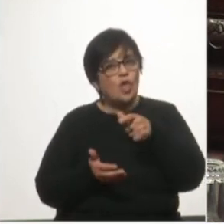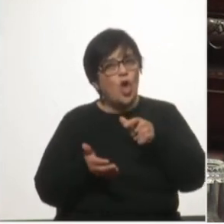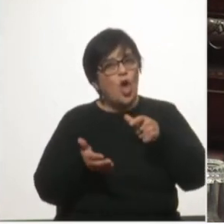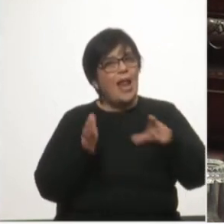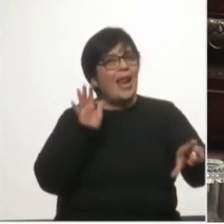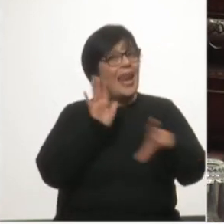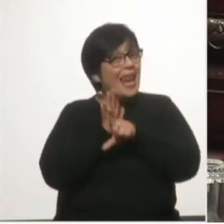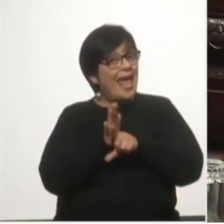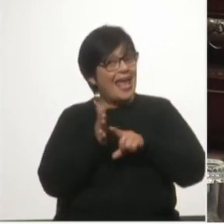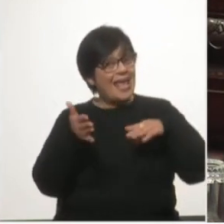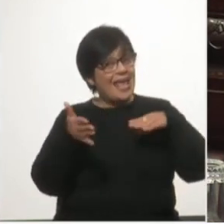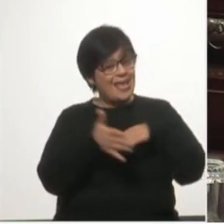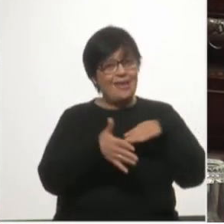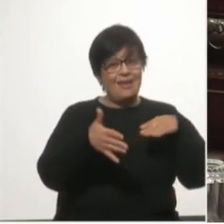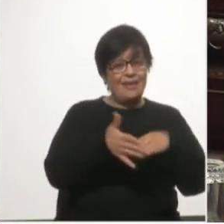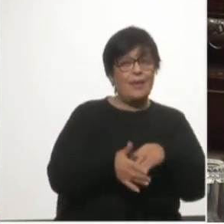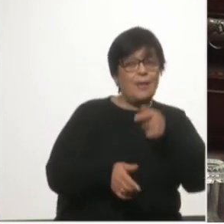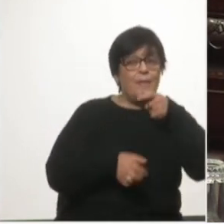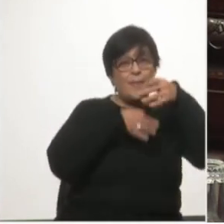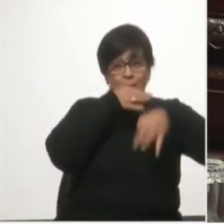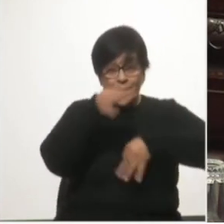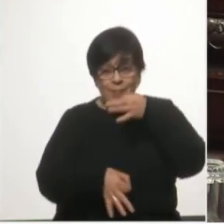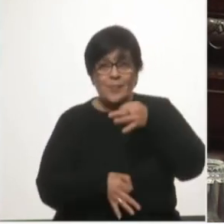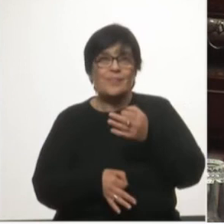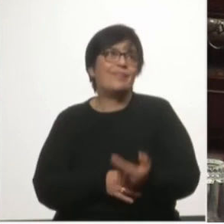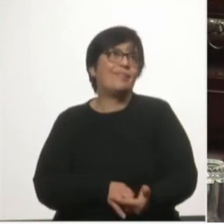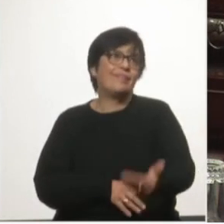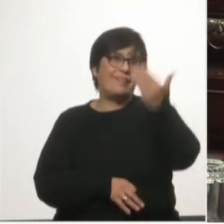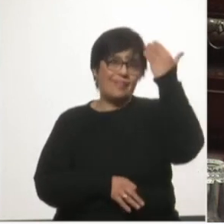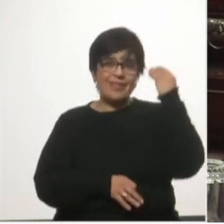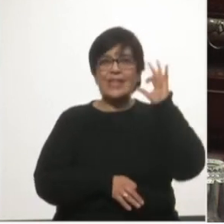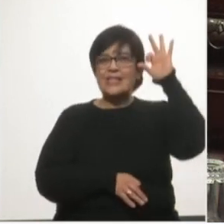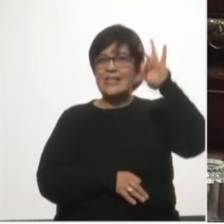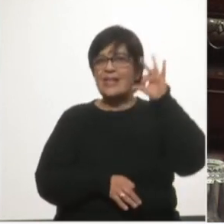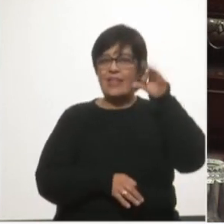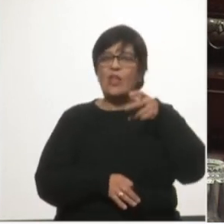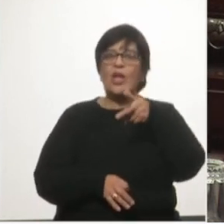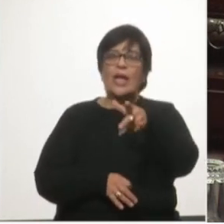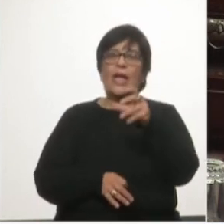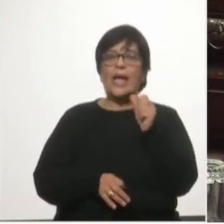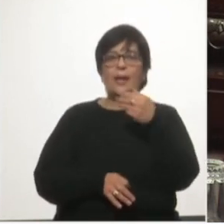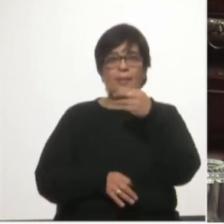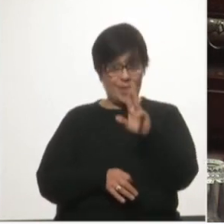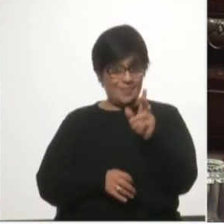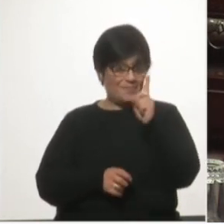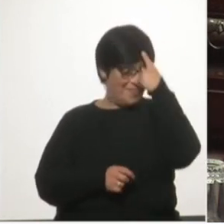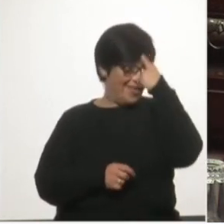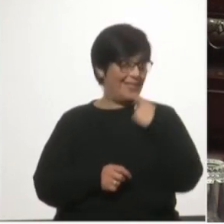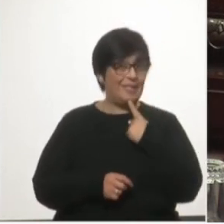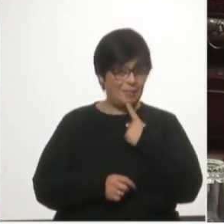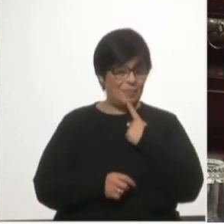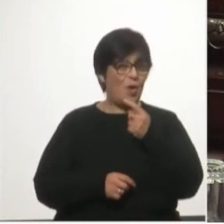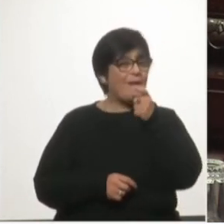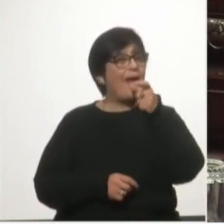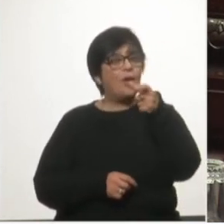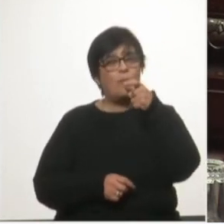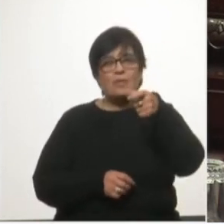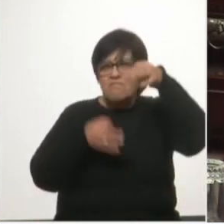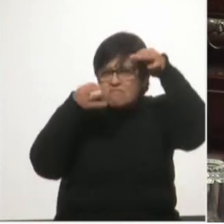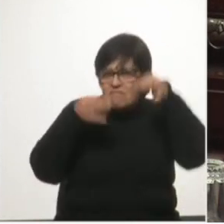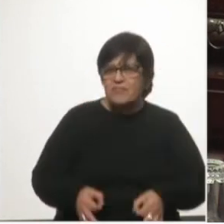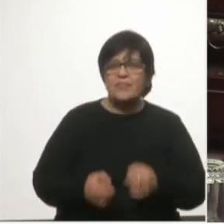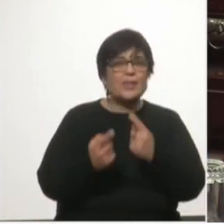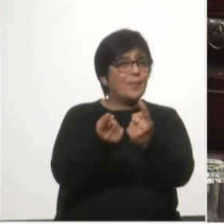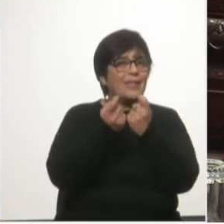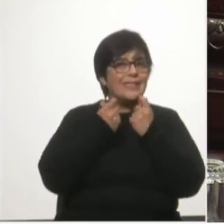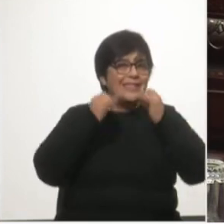puertos de las palabras del entonces senador Heber que hacía una excelente fundamentación de la